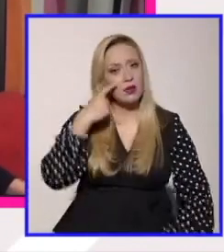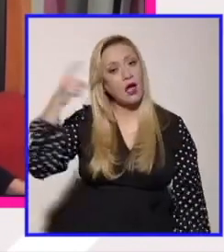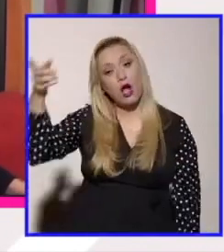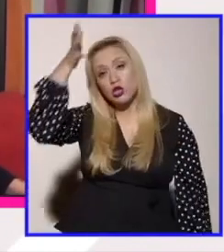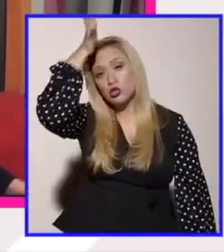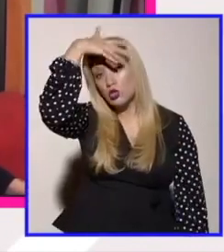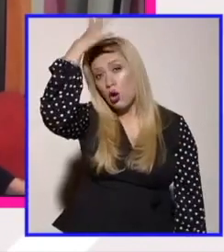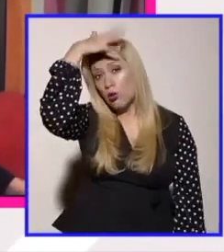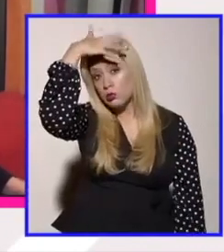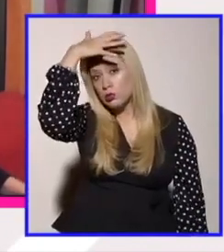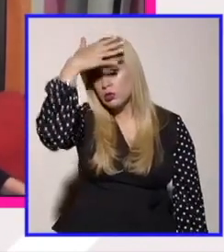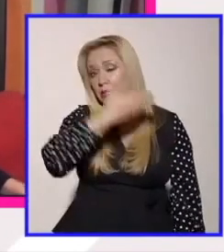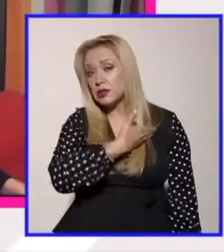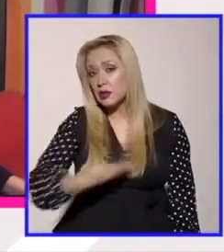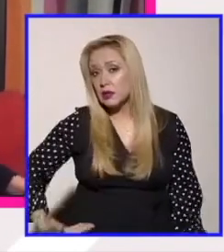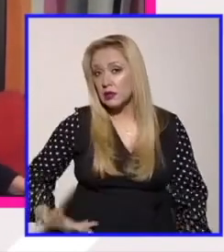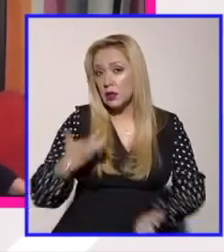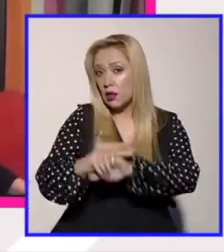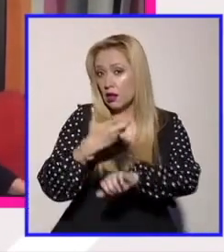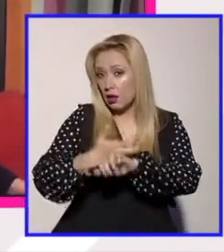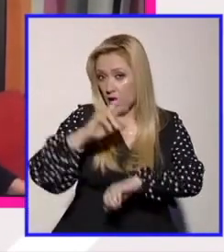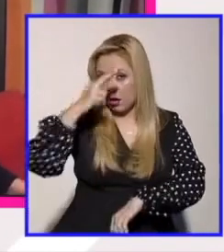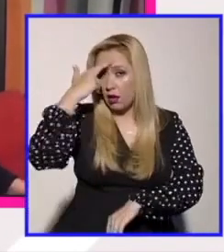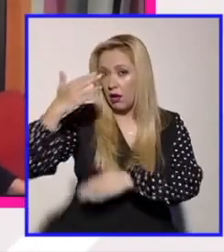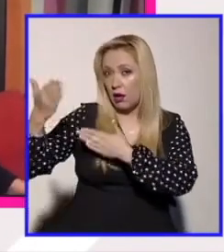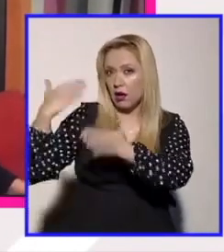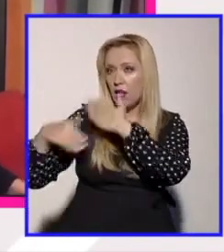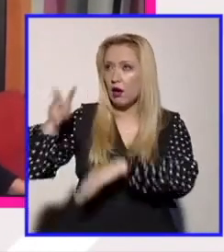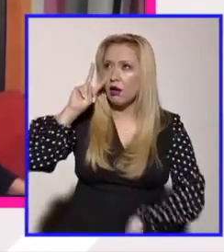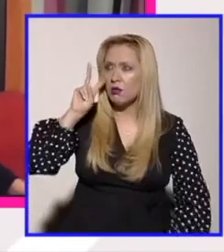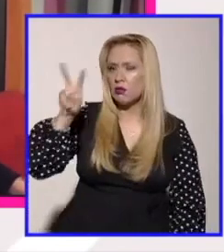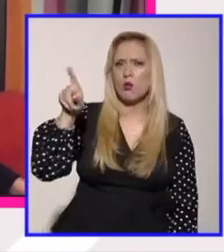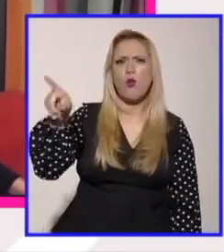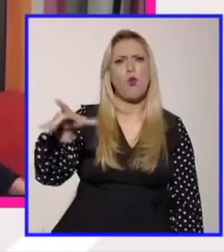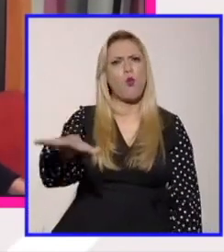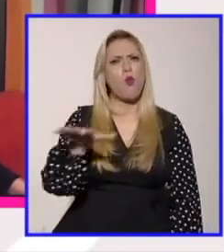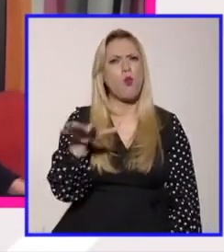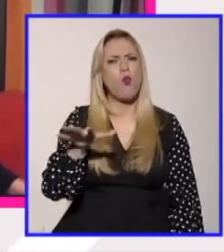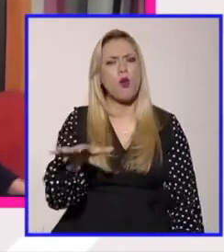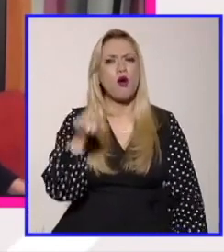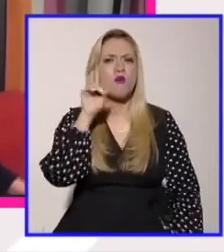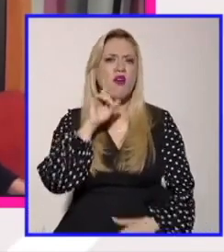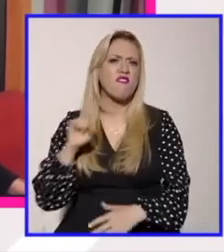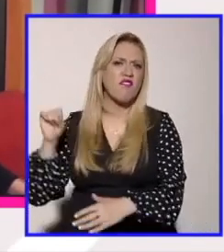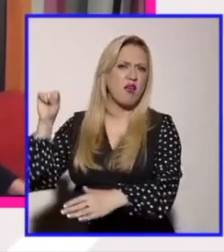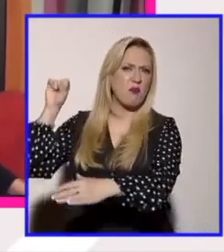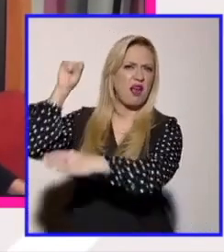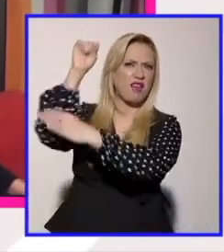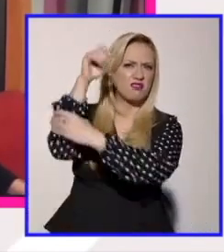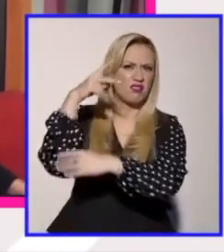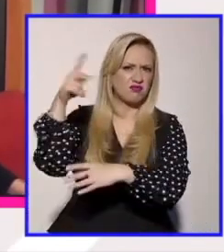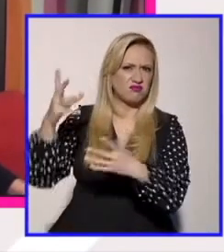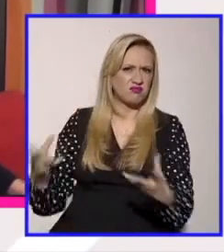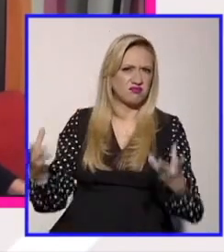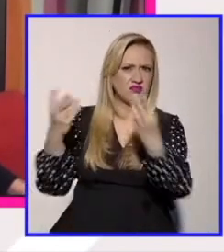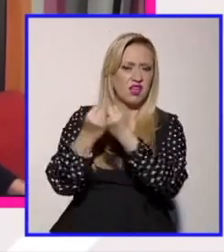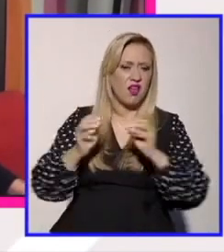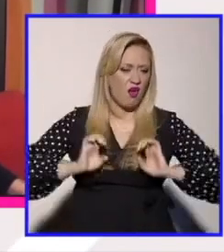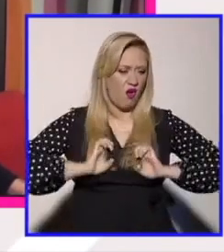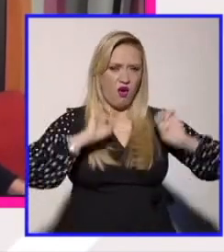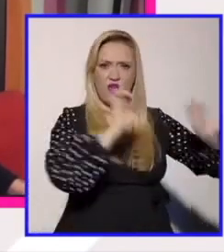Estados Unidos cómo justo estas feministas transodiantes